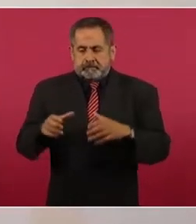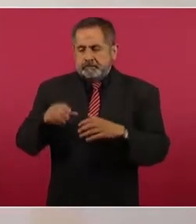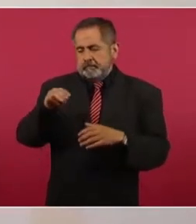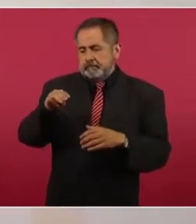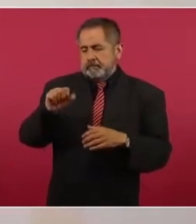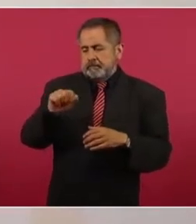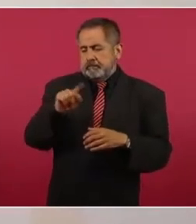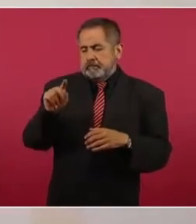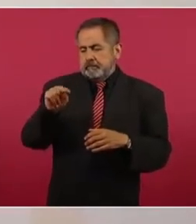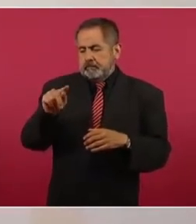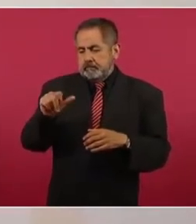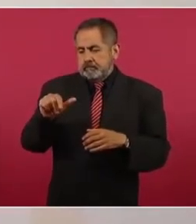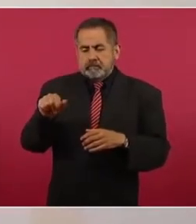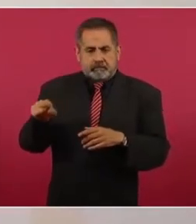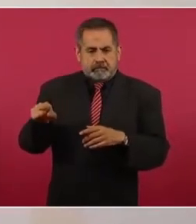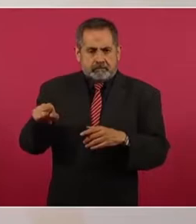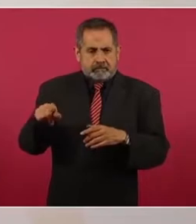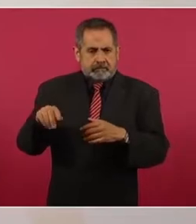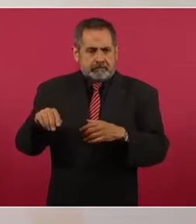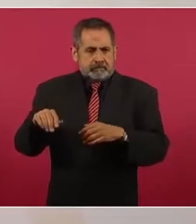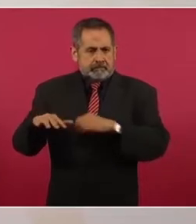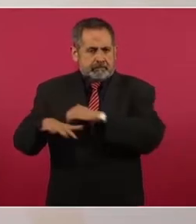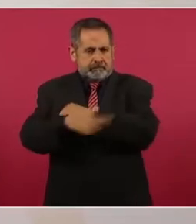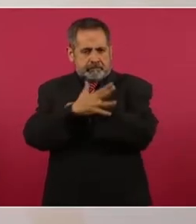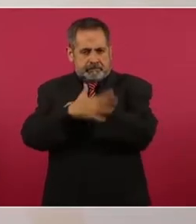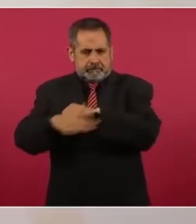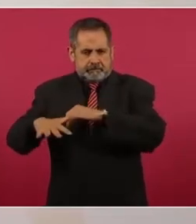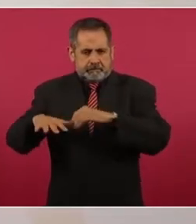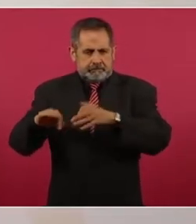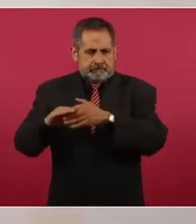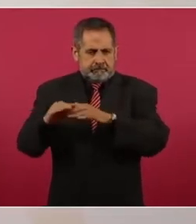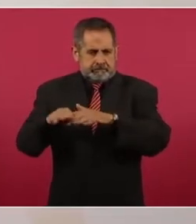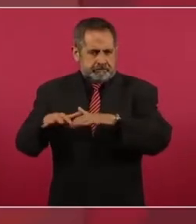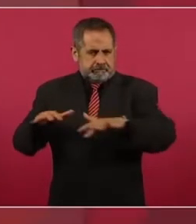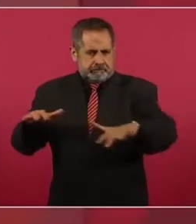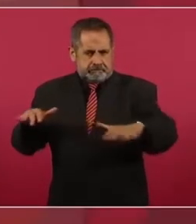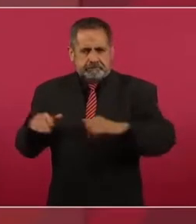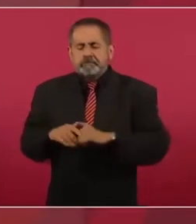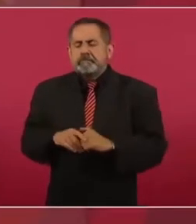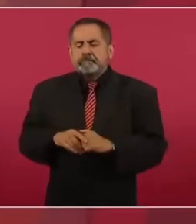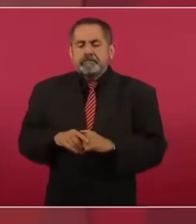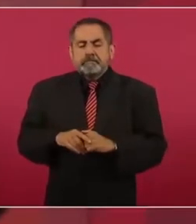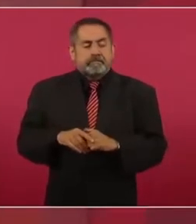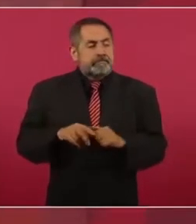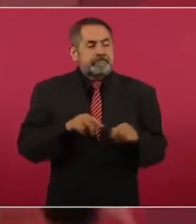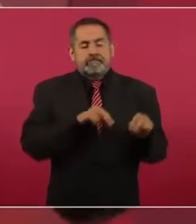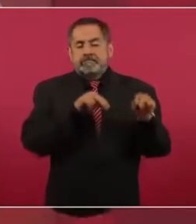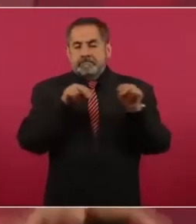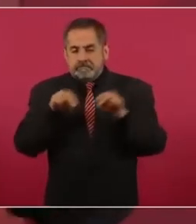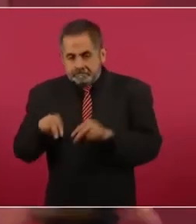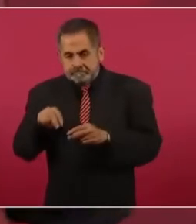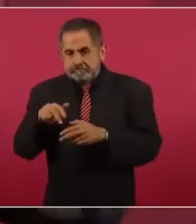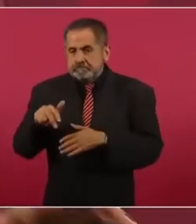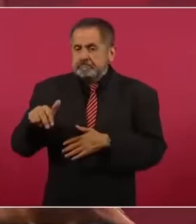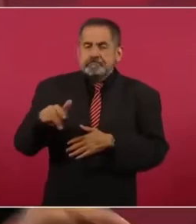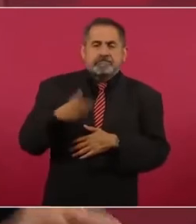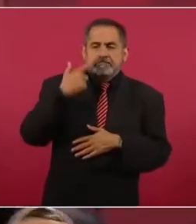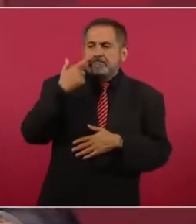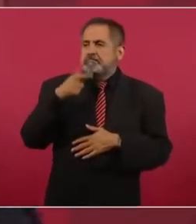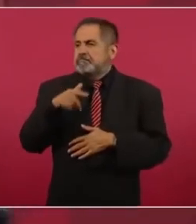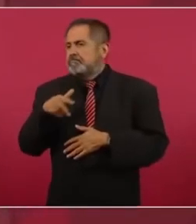Mazunte, en la costa y bajamos en